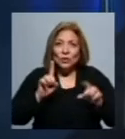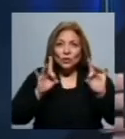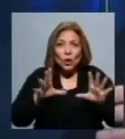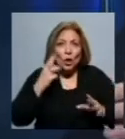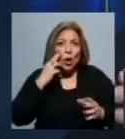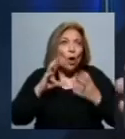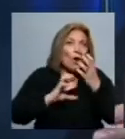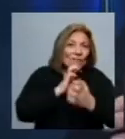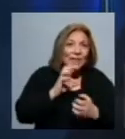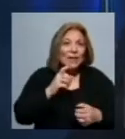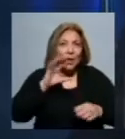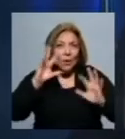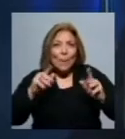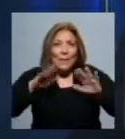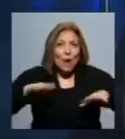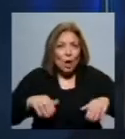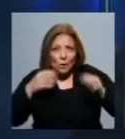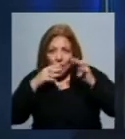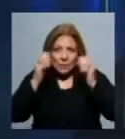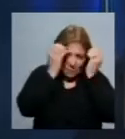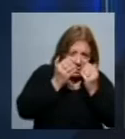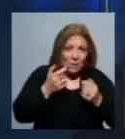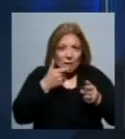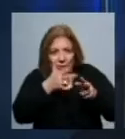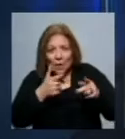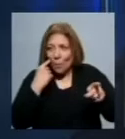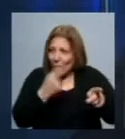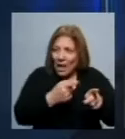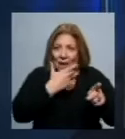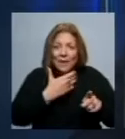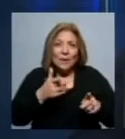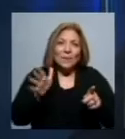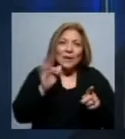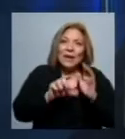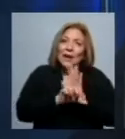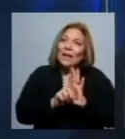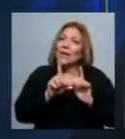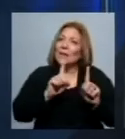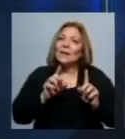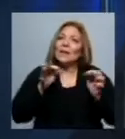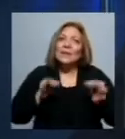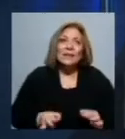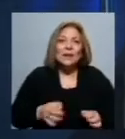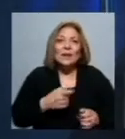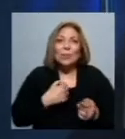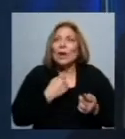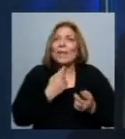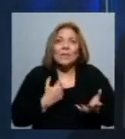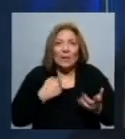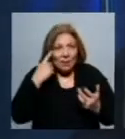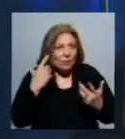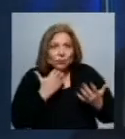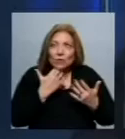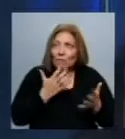en conflicto con la ley, que es el caso de pronto más usual, pero también cuando están en una situación vulnerable porque, bueno,